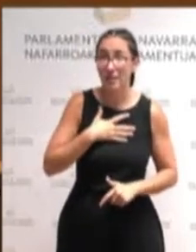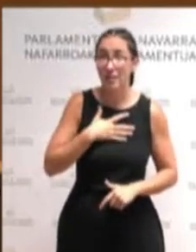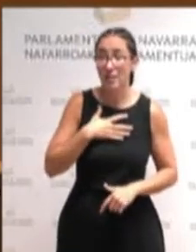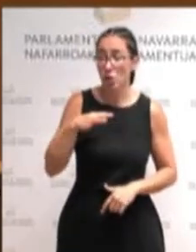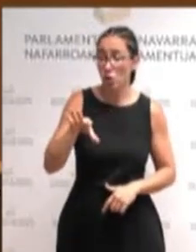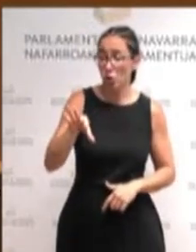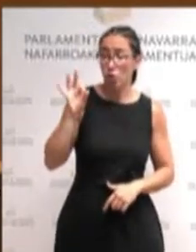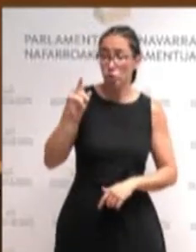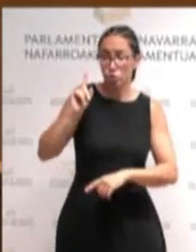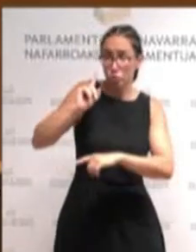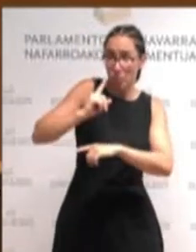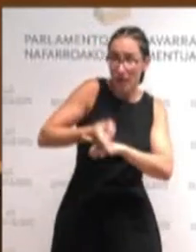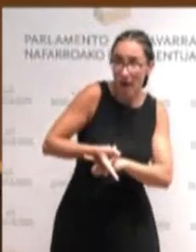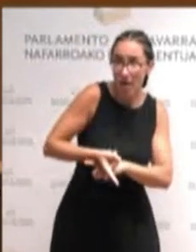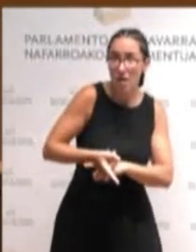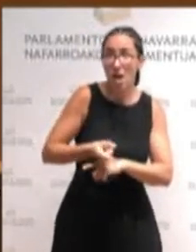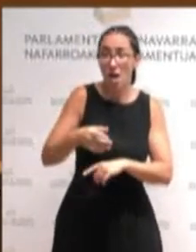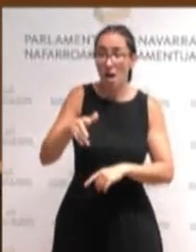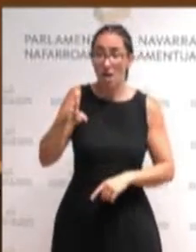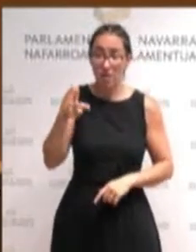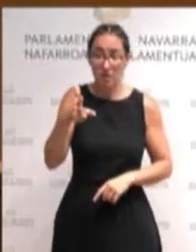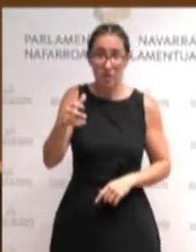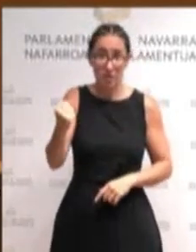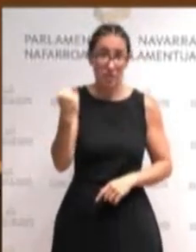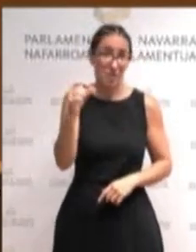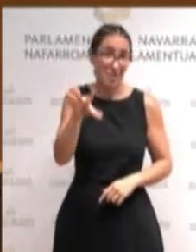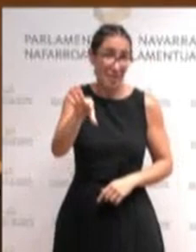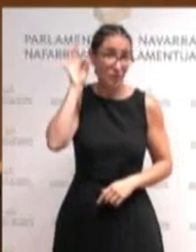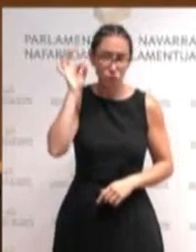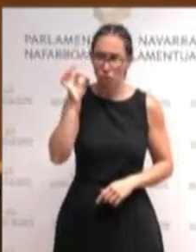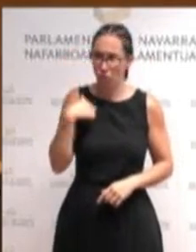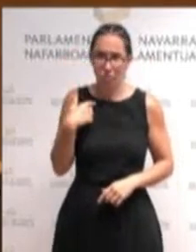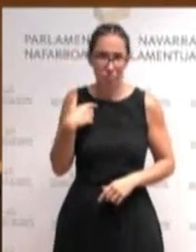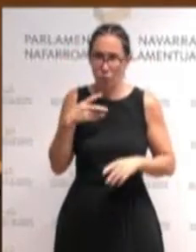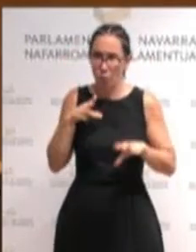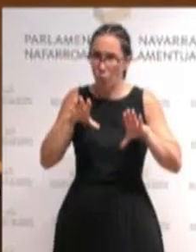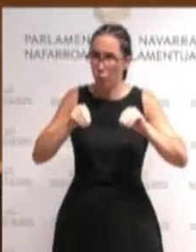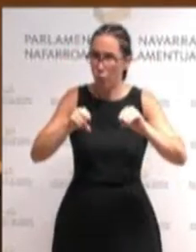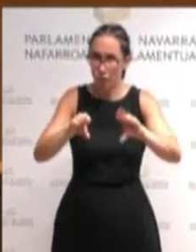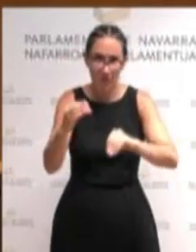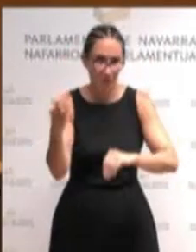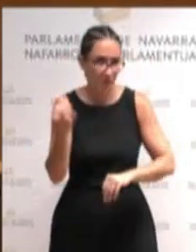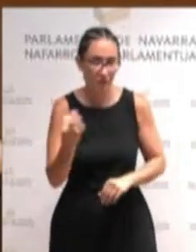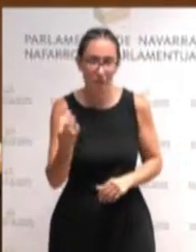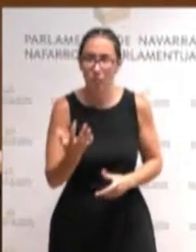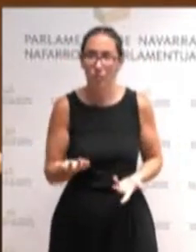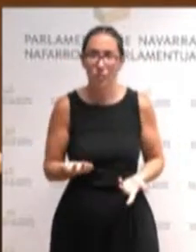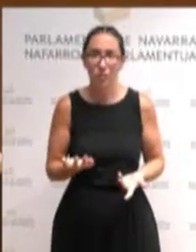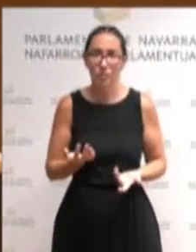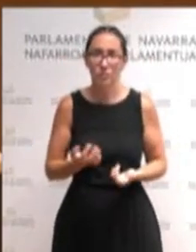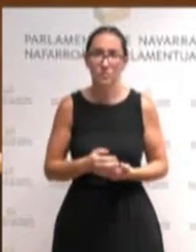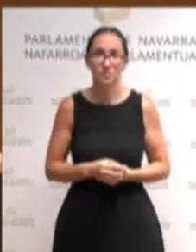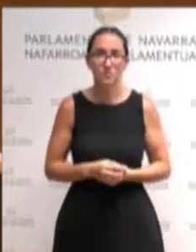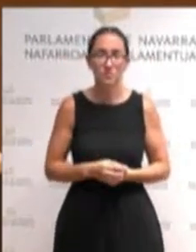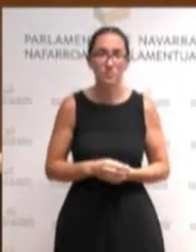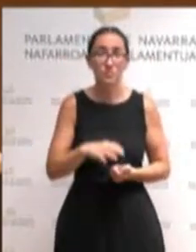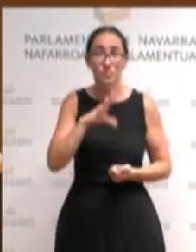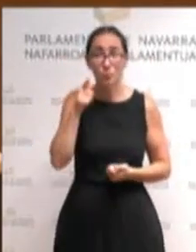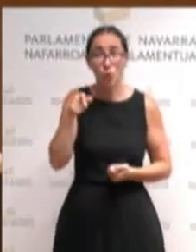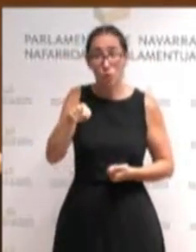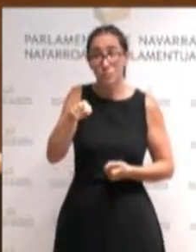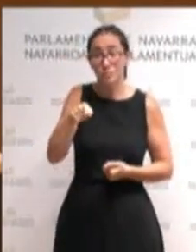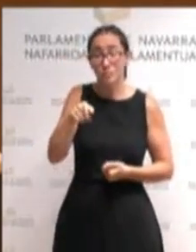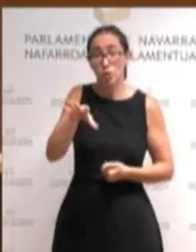y decisión que podamos tener en nuestras manos. Porque esta legislatura también va a ser un punto de inflexión en términos económicos